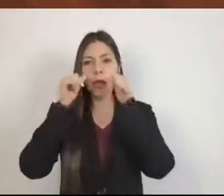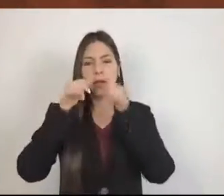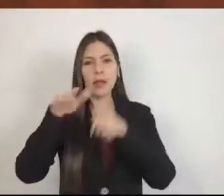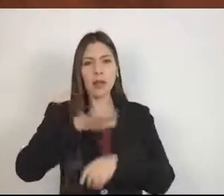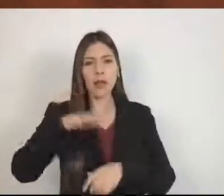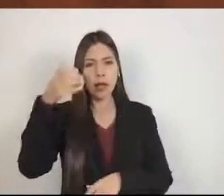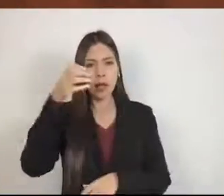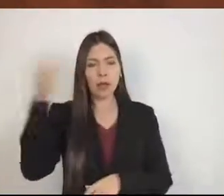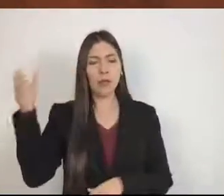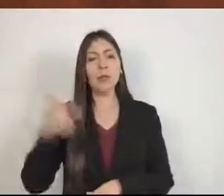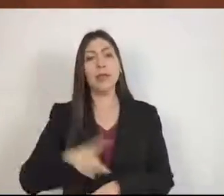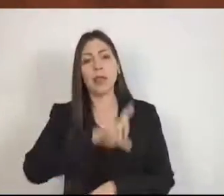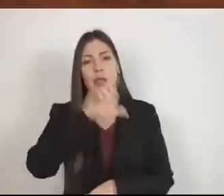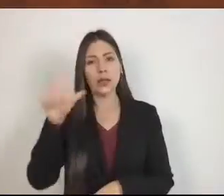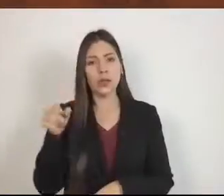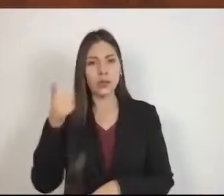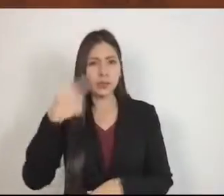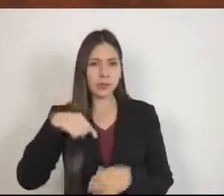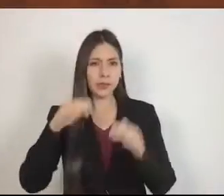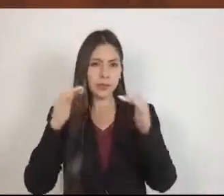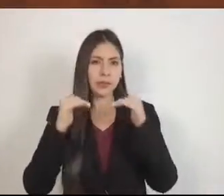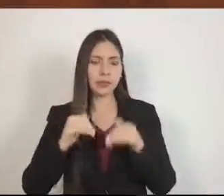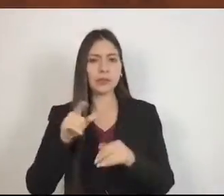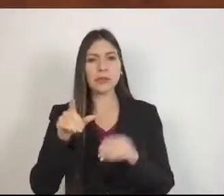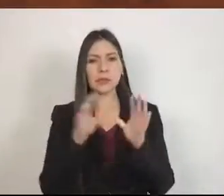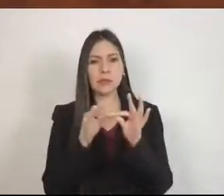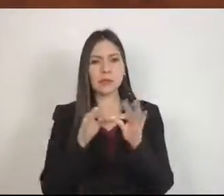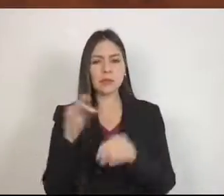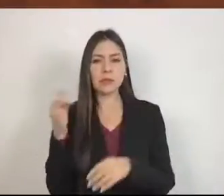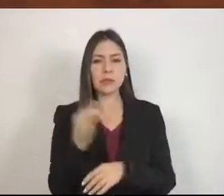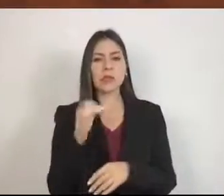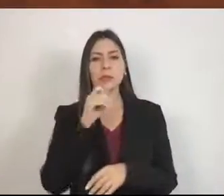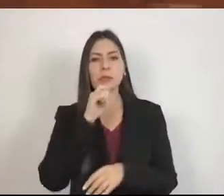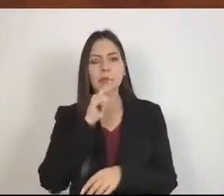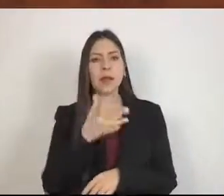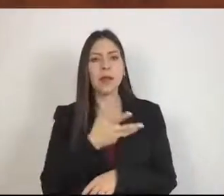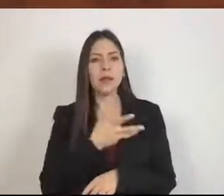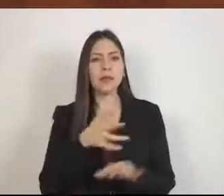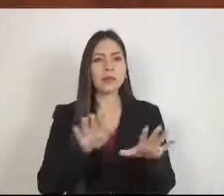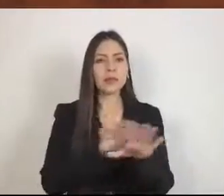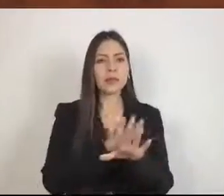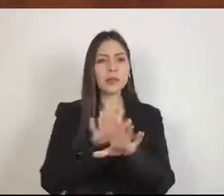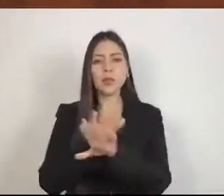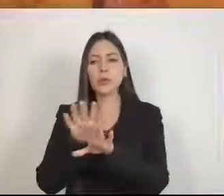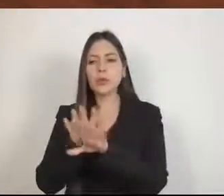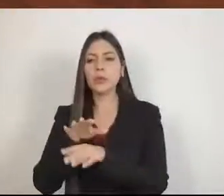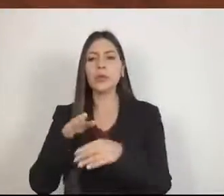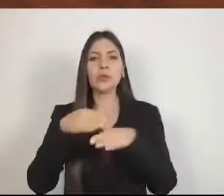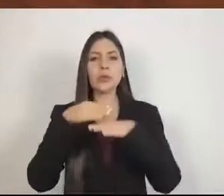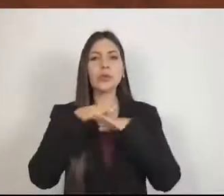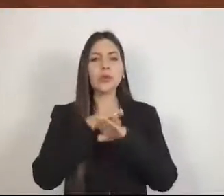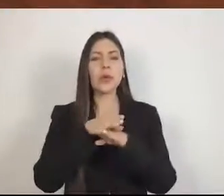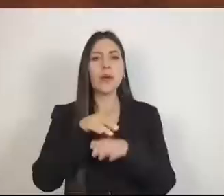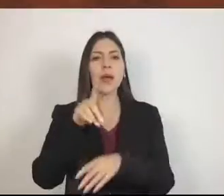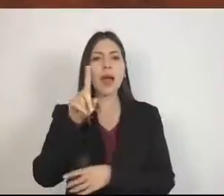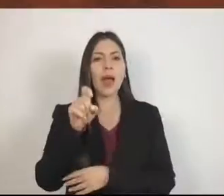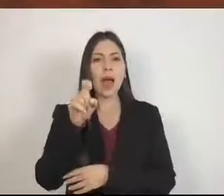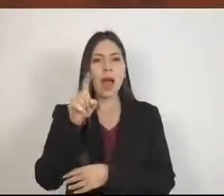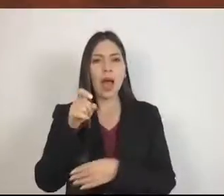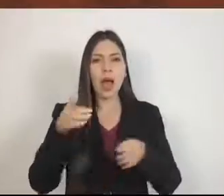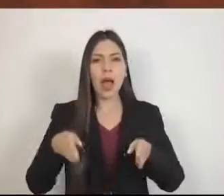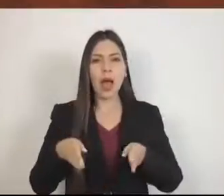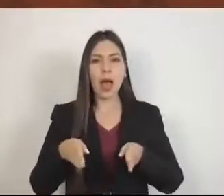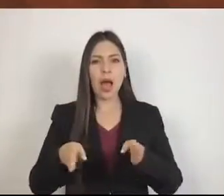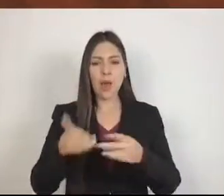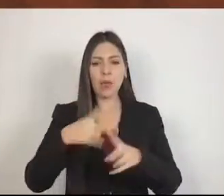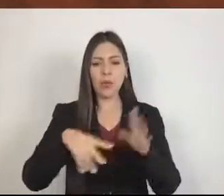de ello, lo que usted bien mencionaba, que hay avances en el revestimiento de los canales de riego, pero en Zumpango